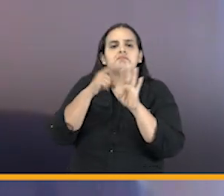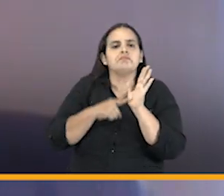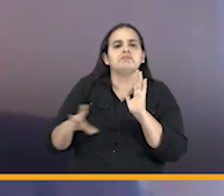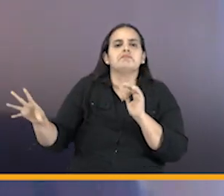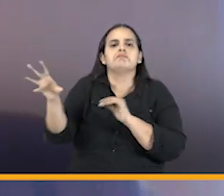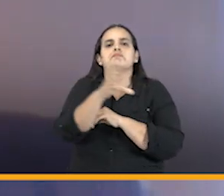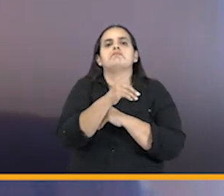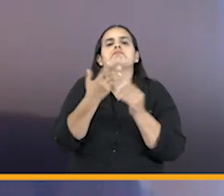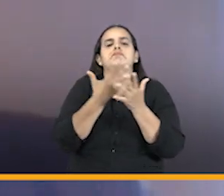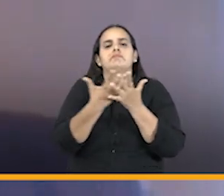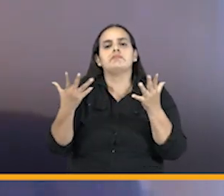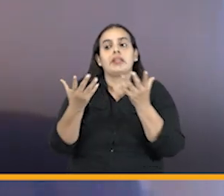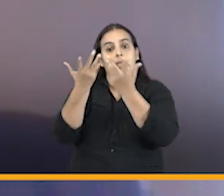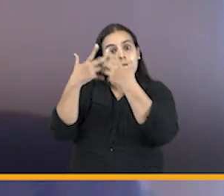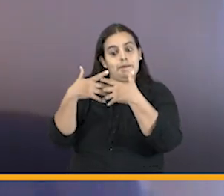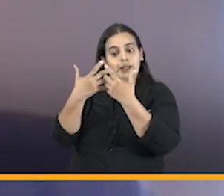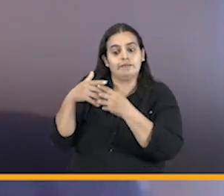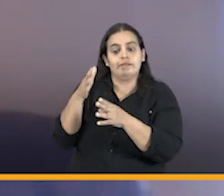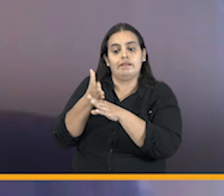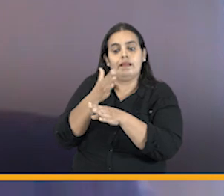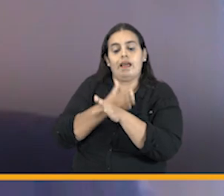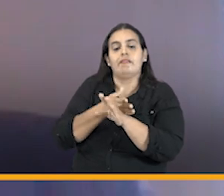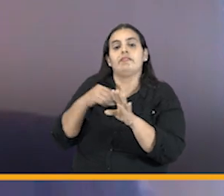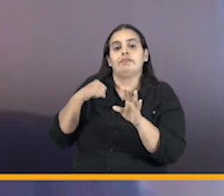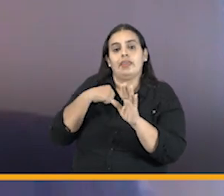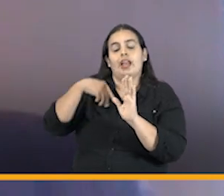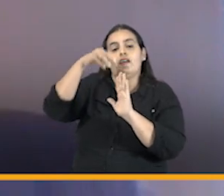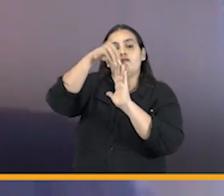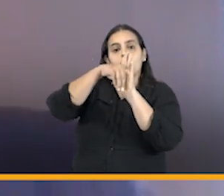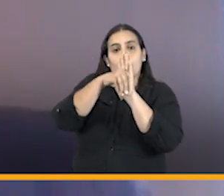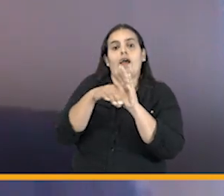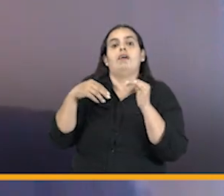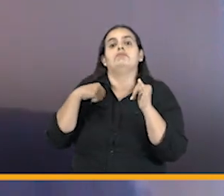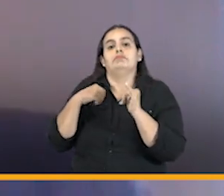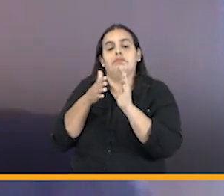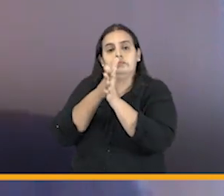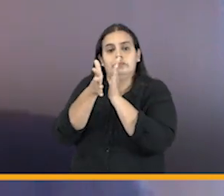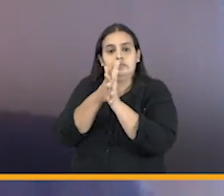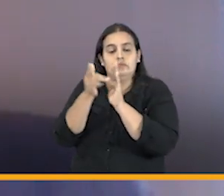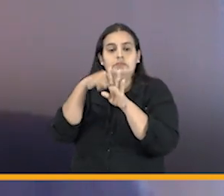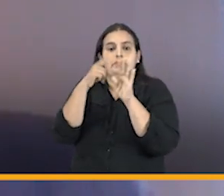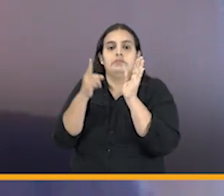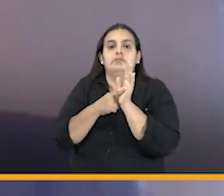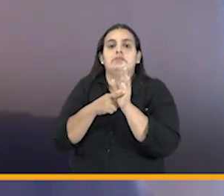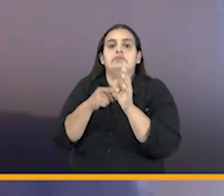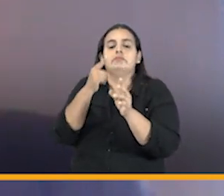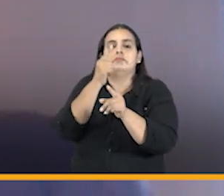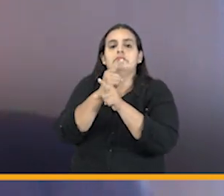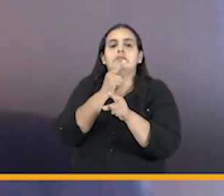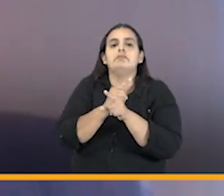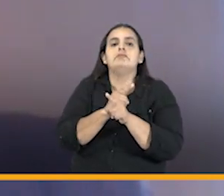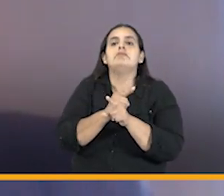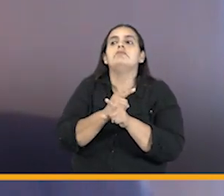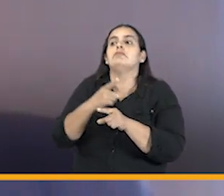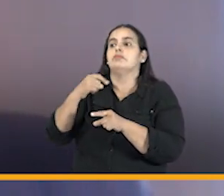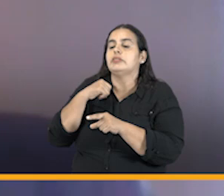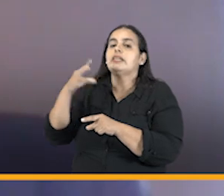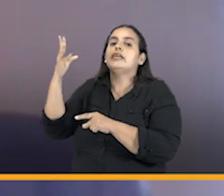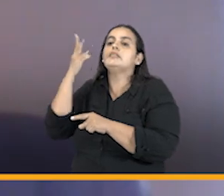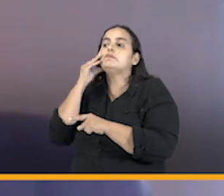aquellas entidades que han formulado políticas de prevención de manera consistente han